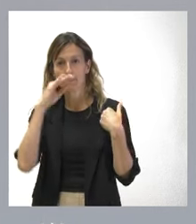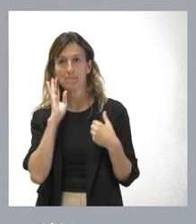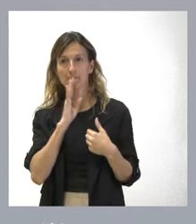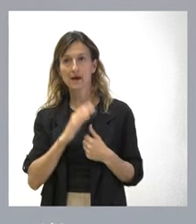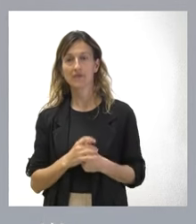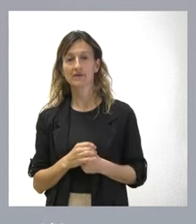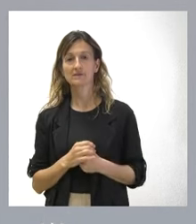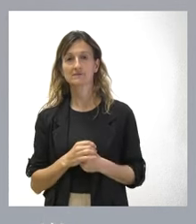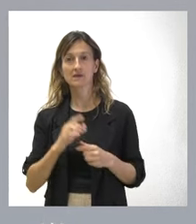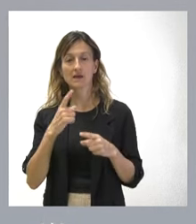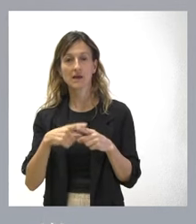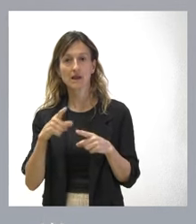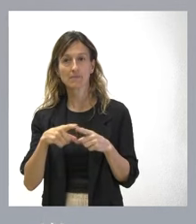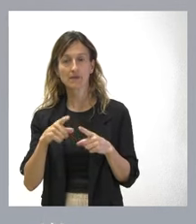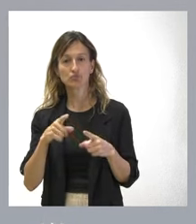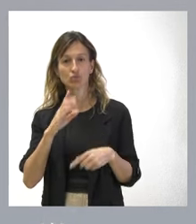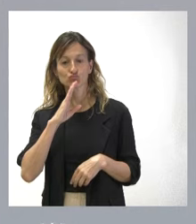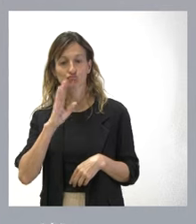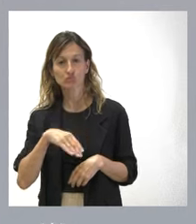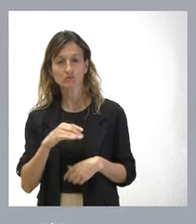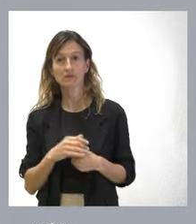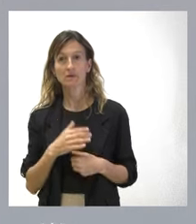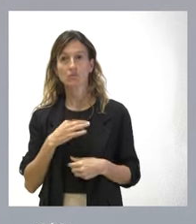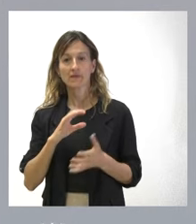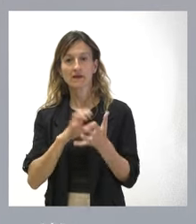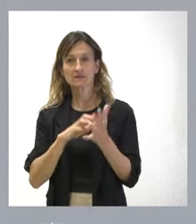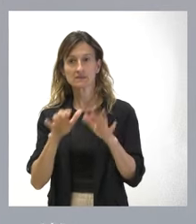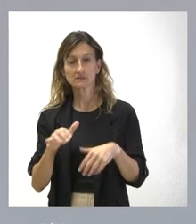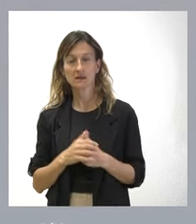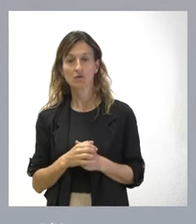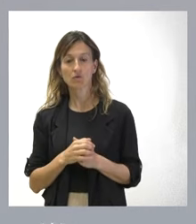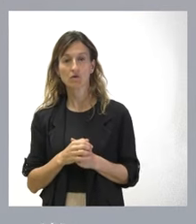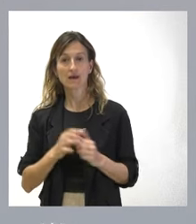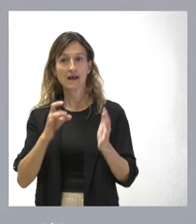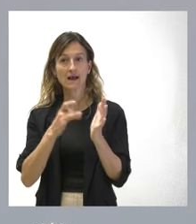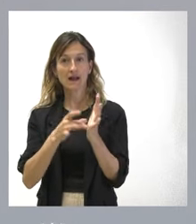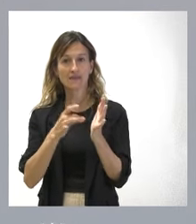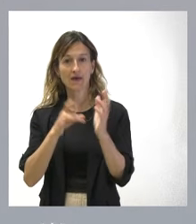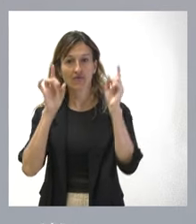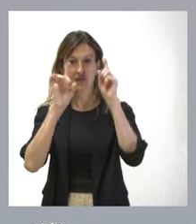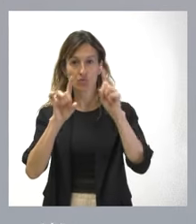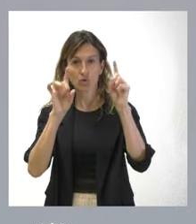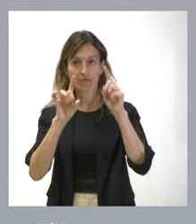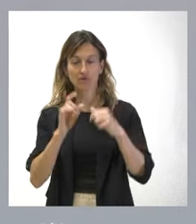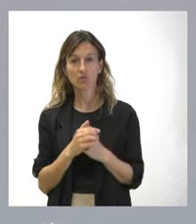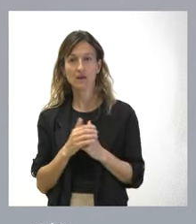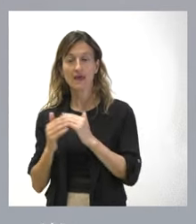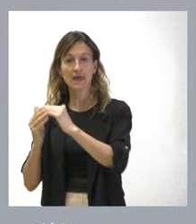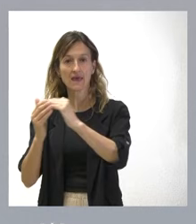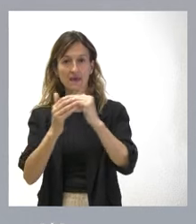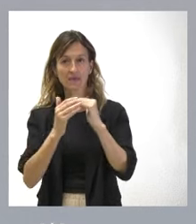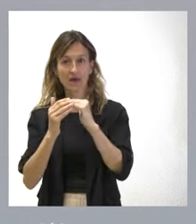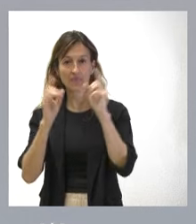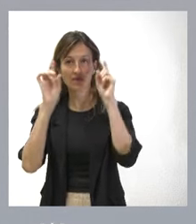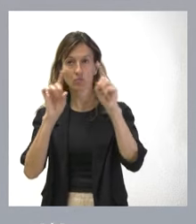que es un elemento que nos parece muy oportuno y que es compatible en Castilla y León, es compatible la calidad de la educación, la equidad de